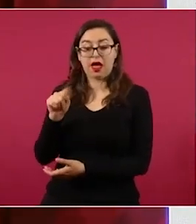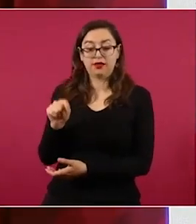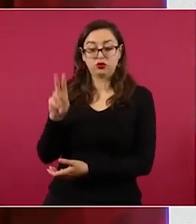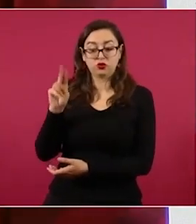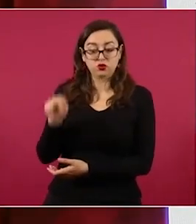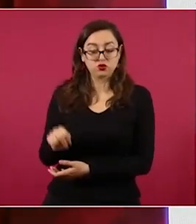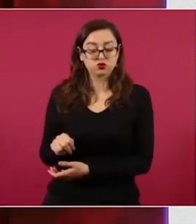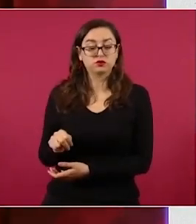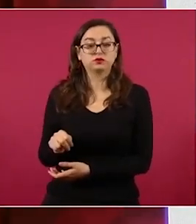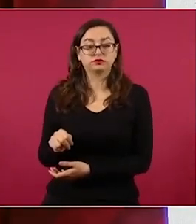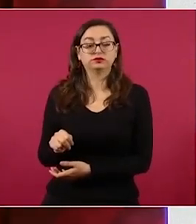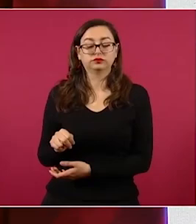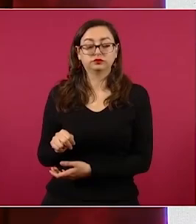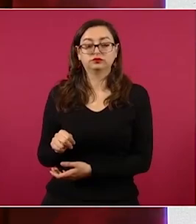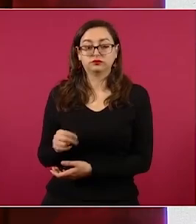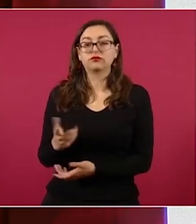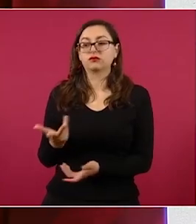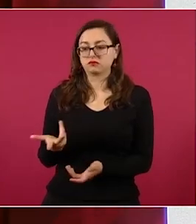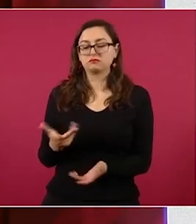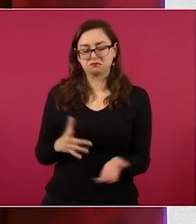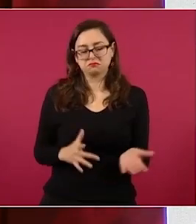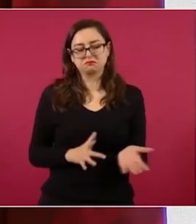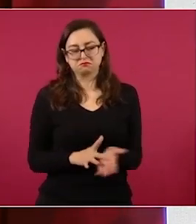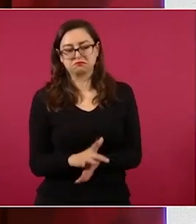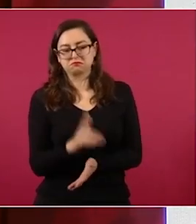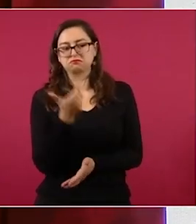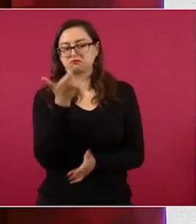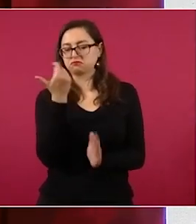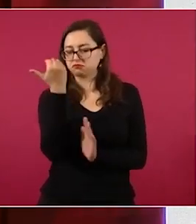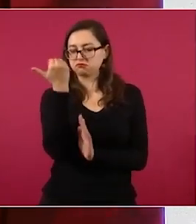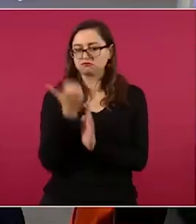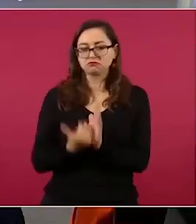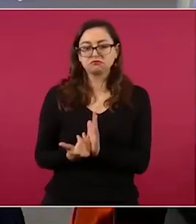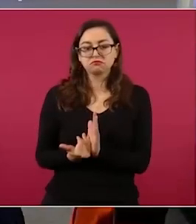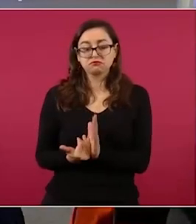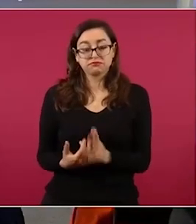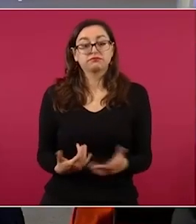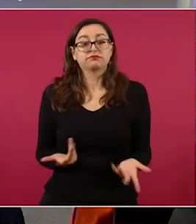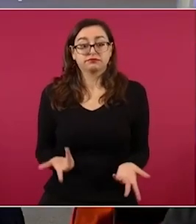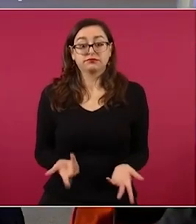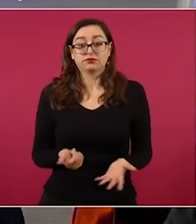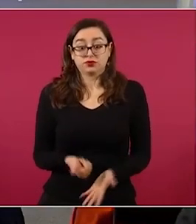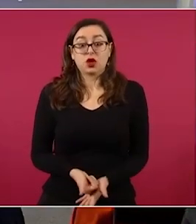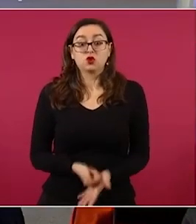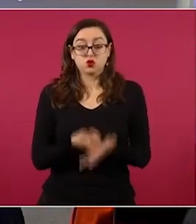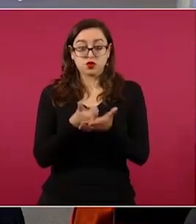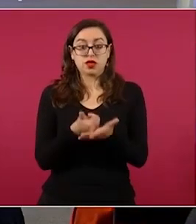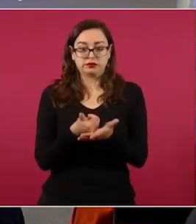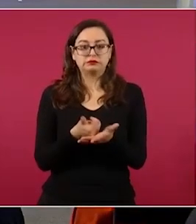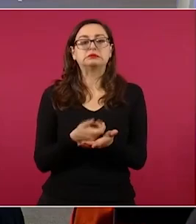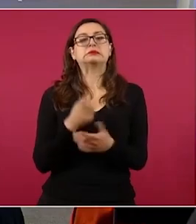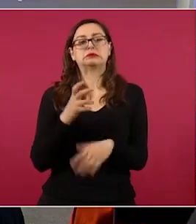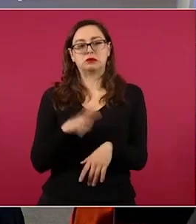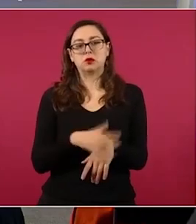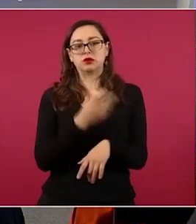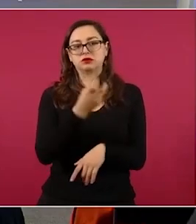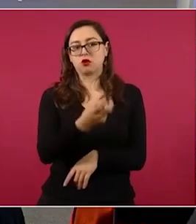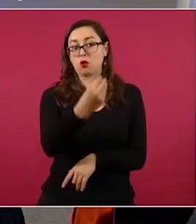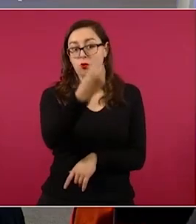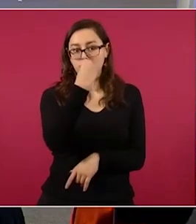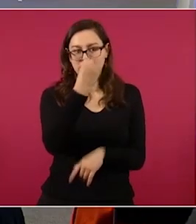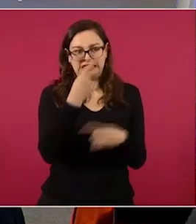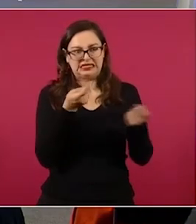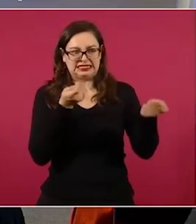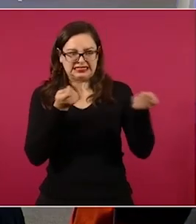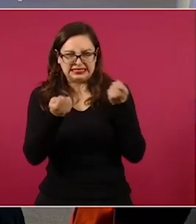los dos están ayudando. Entonces, esto es lo que vamos a seguir ahora